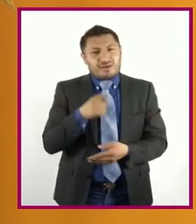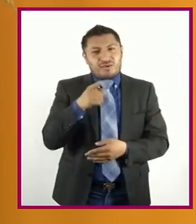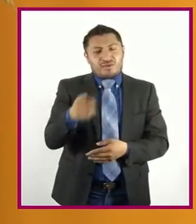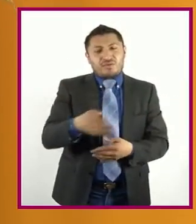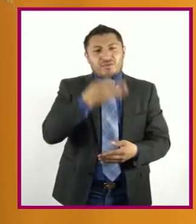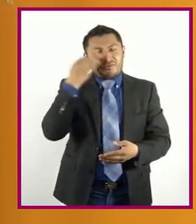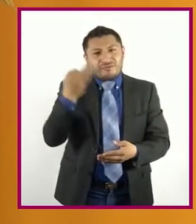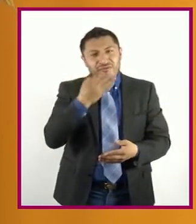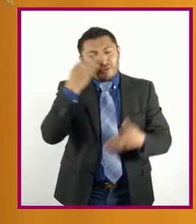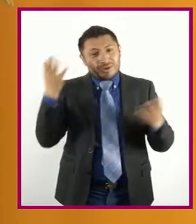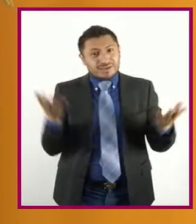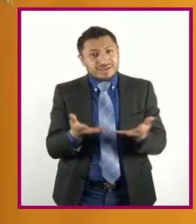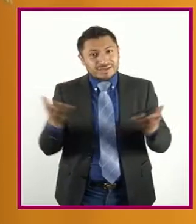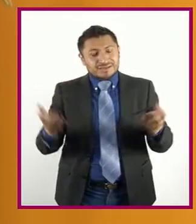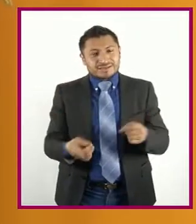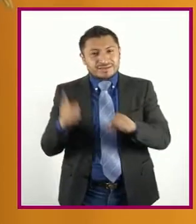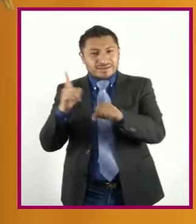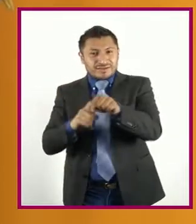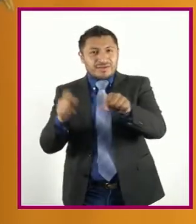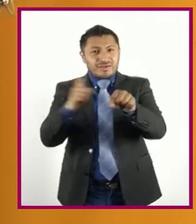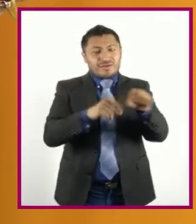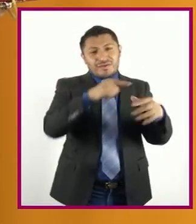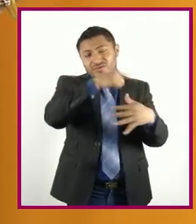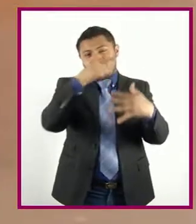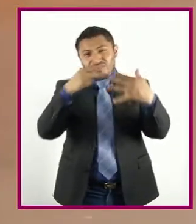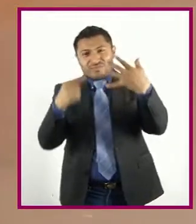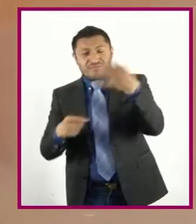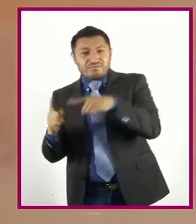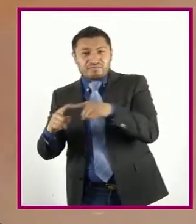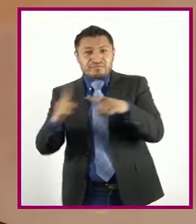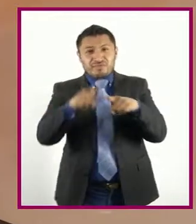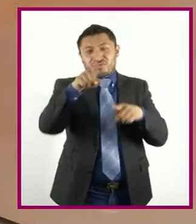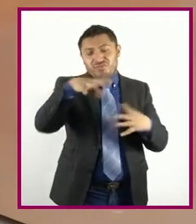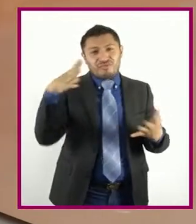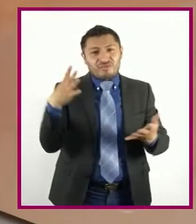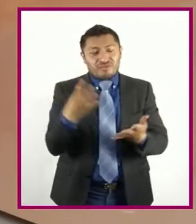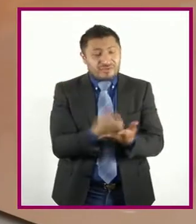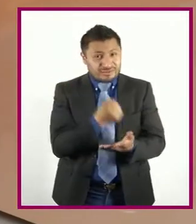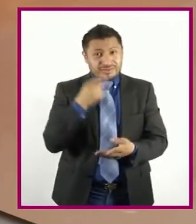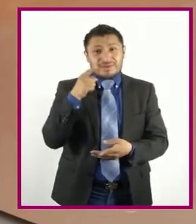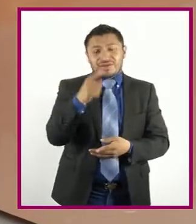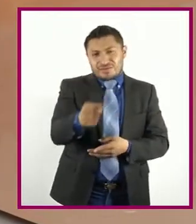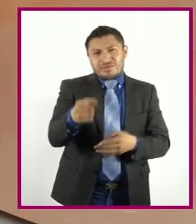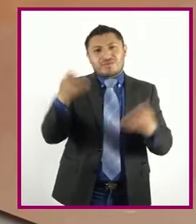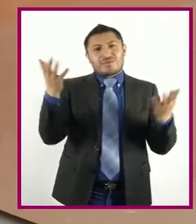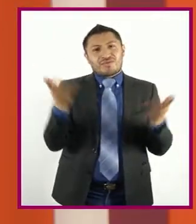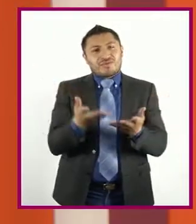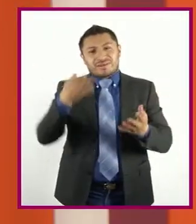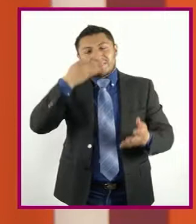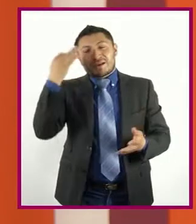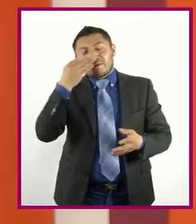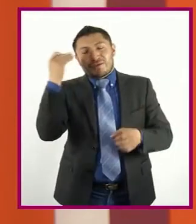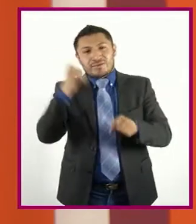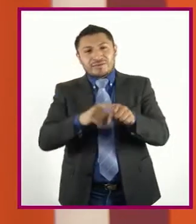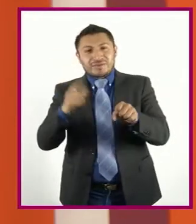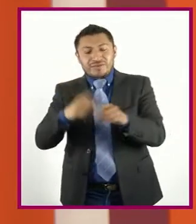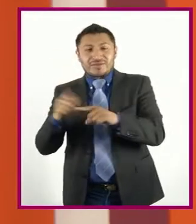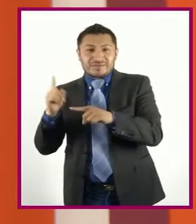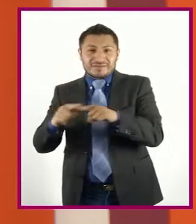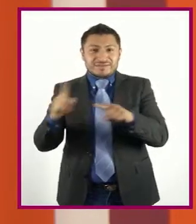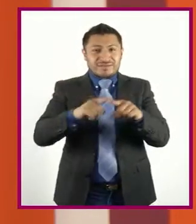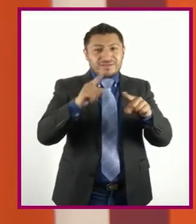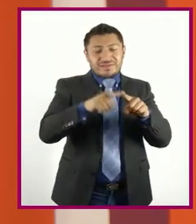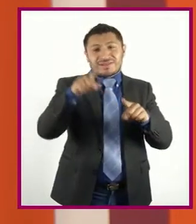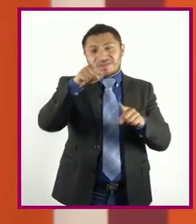flores De colores Triunfarás Formando flores De colores Triunfar